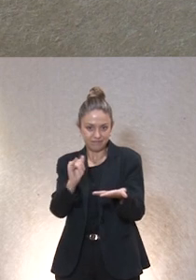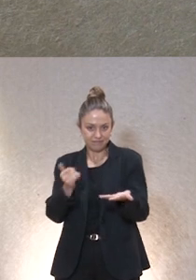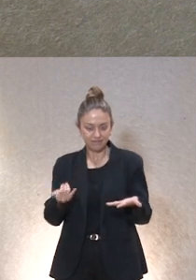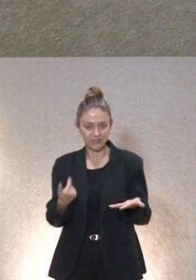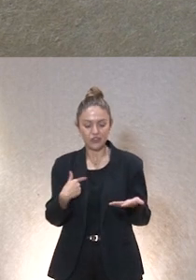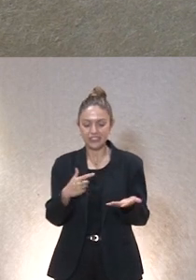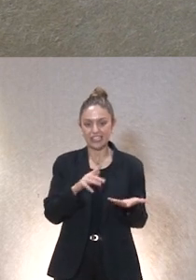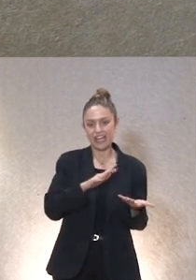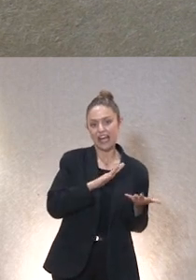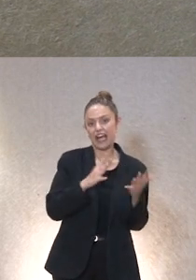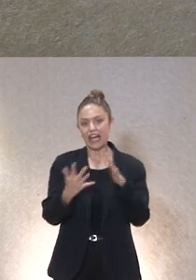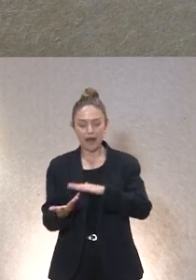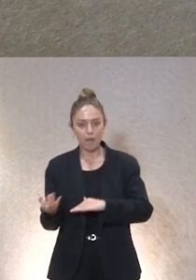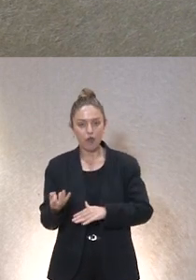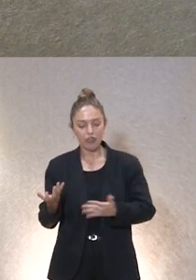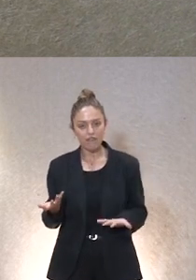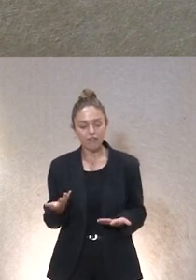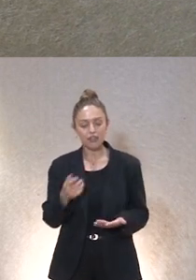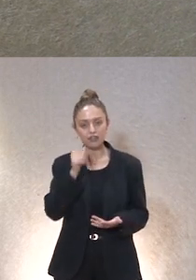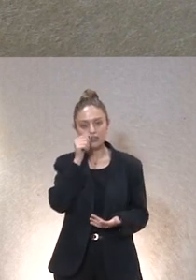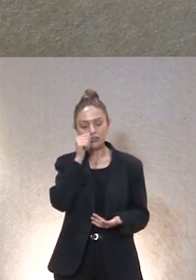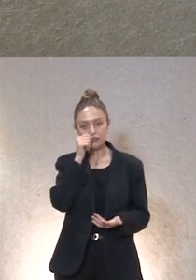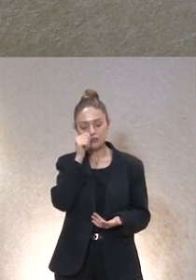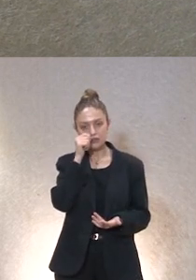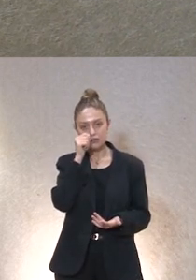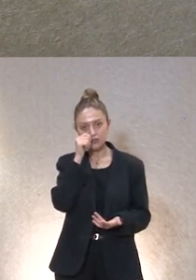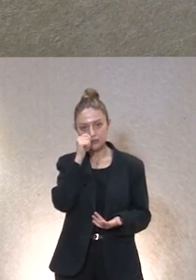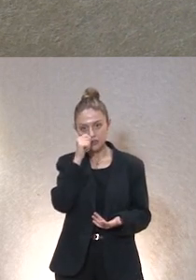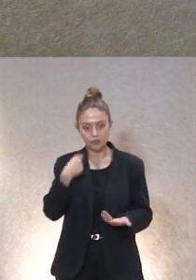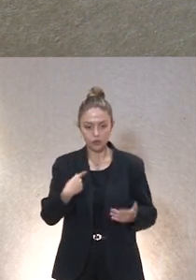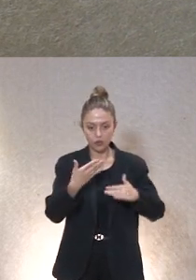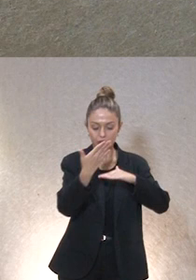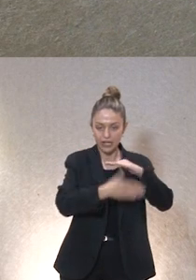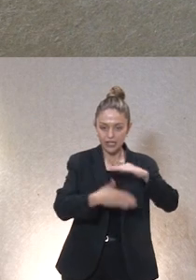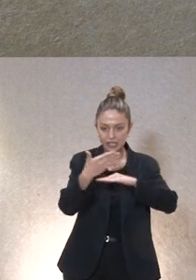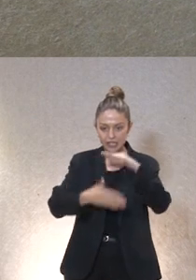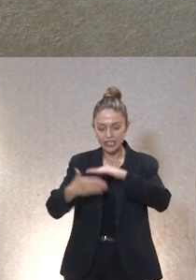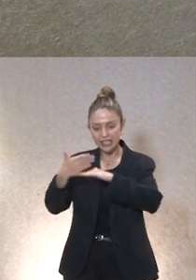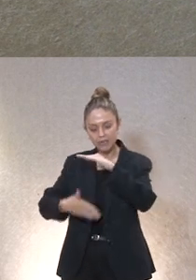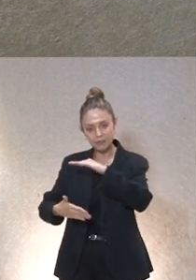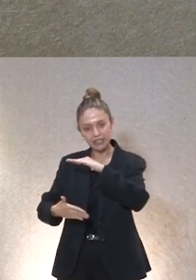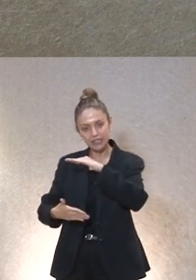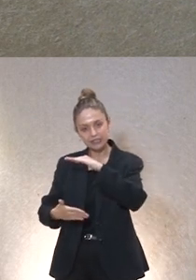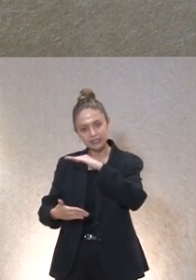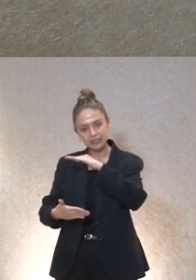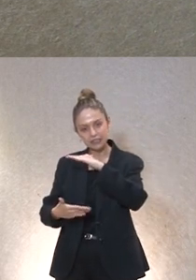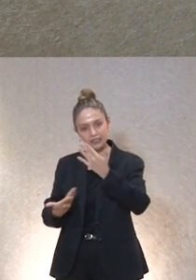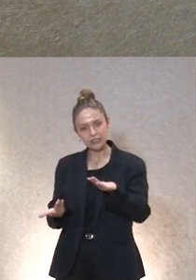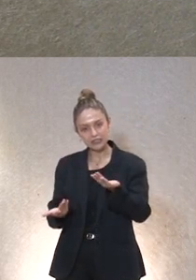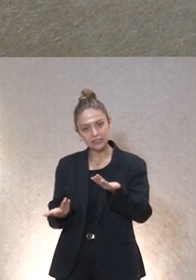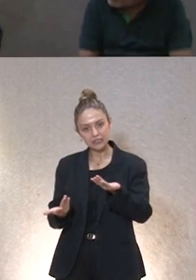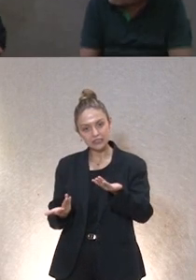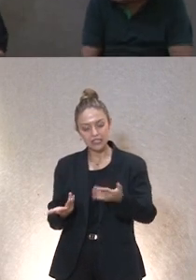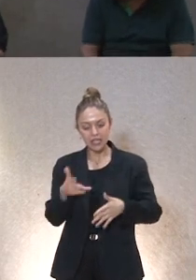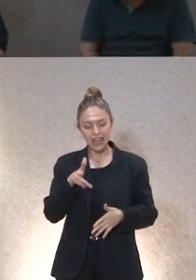cambio pero claro si te vas a la parte de quizás todos tenemos límites ¿no? en nuestras vidas pero esos límites ¿cuántos derechos de la